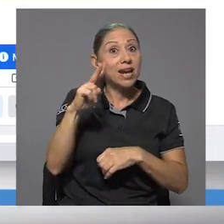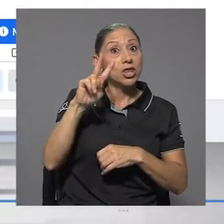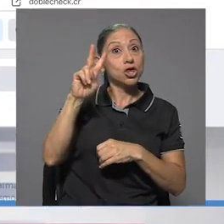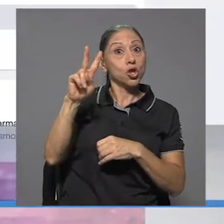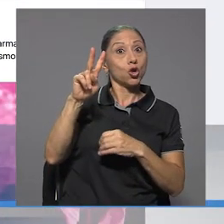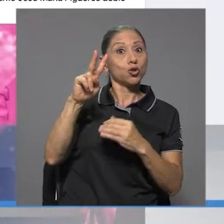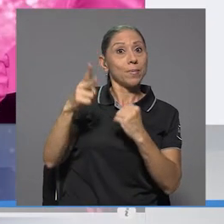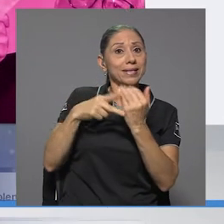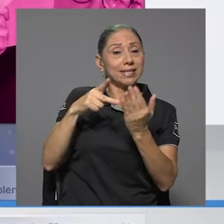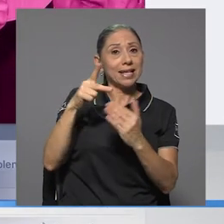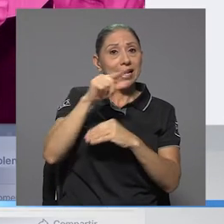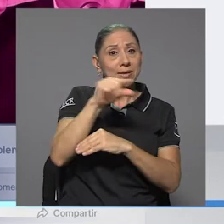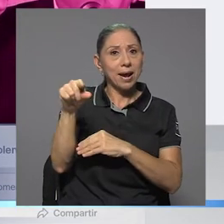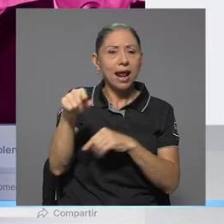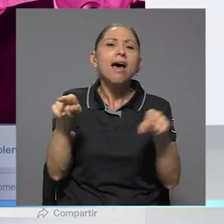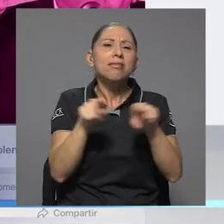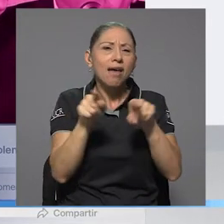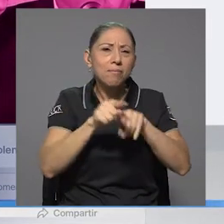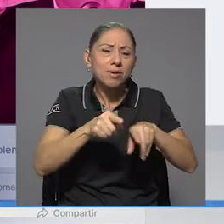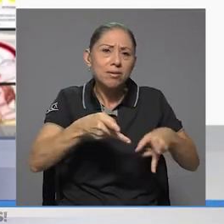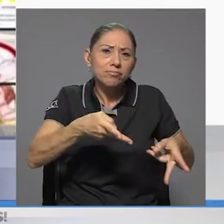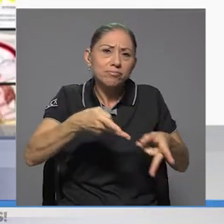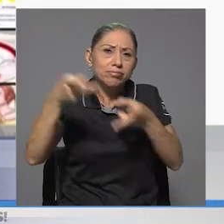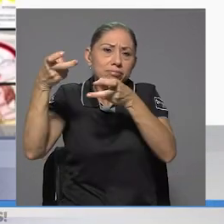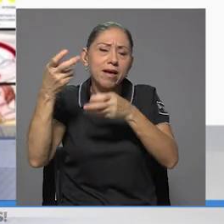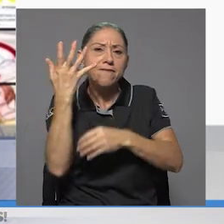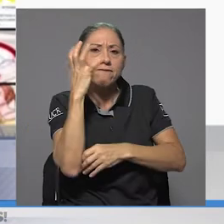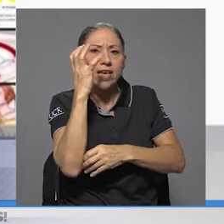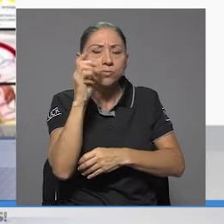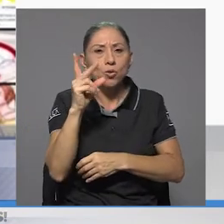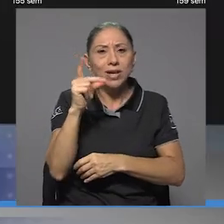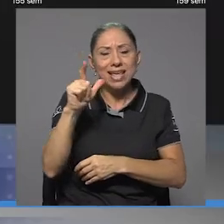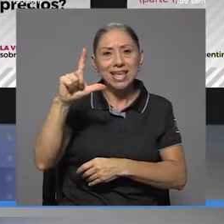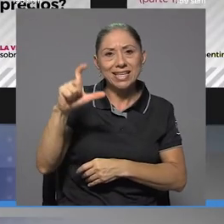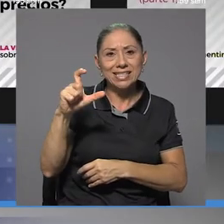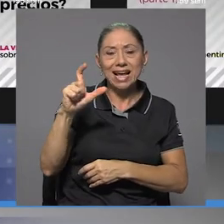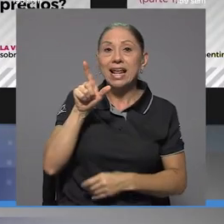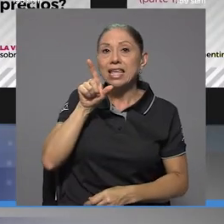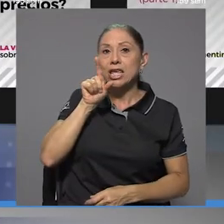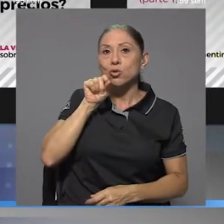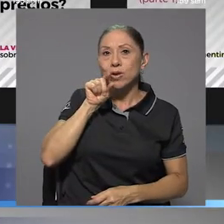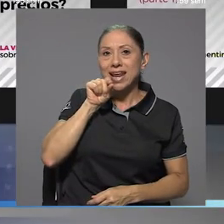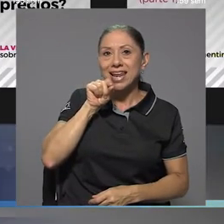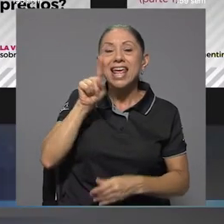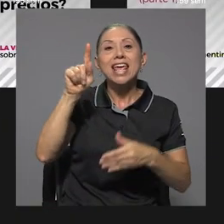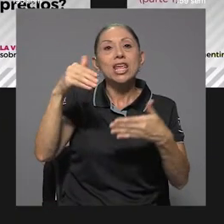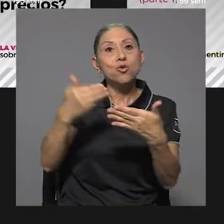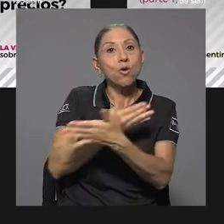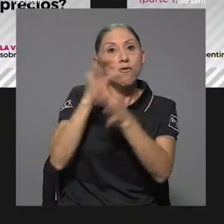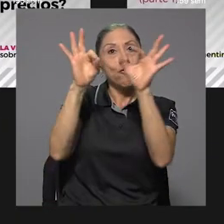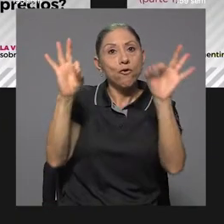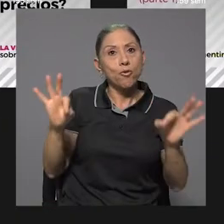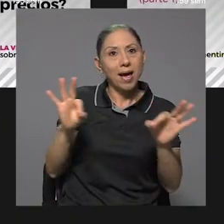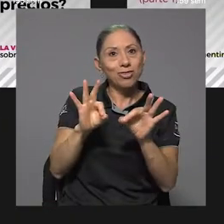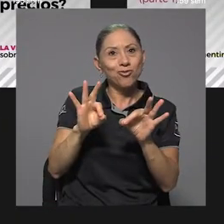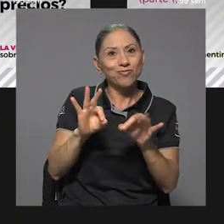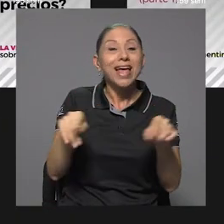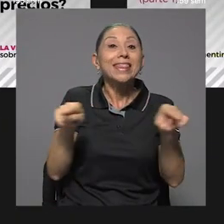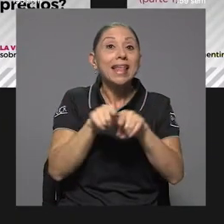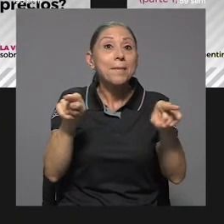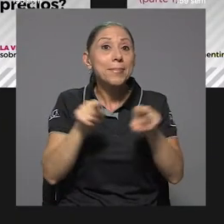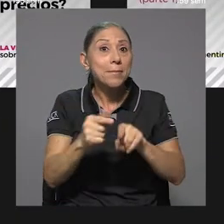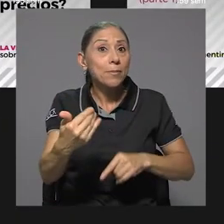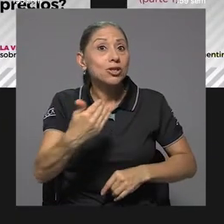también se publicará contenido en sus perfiles de Facebook, Instagram y Twitter y en un nuevo formato. Vamos a tener una versión